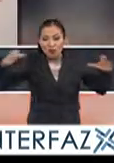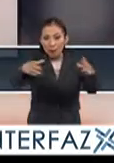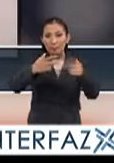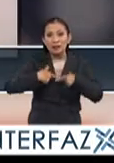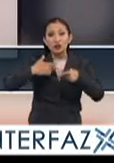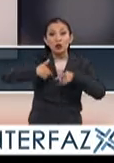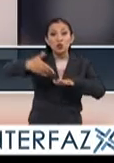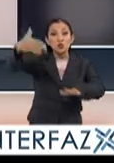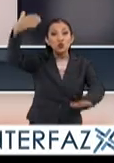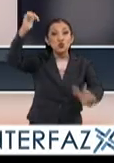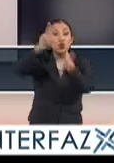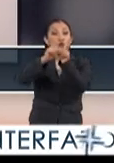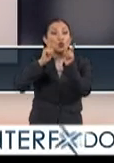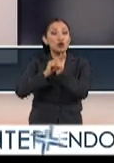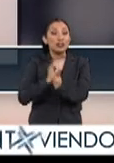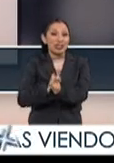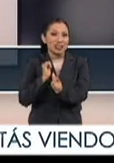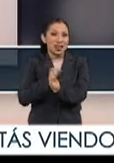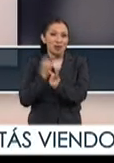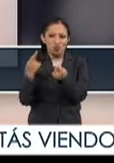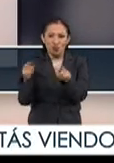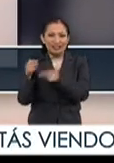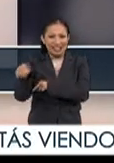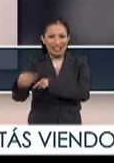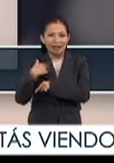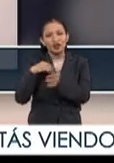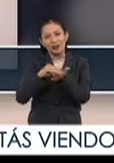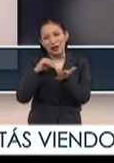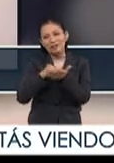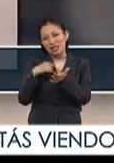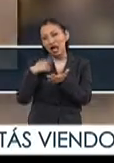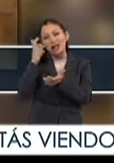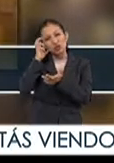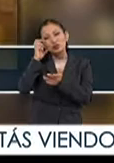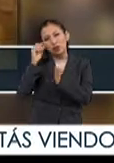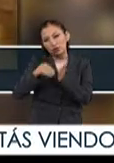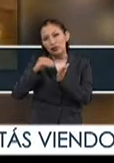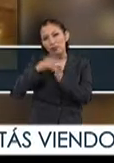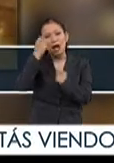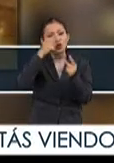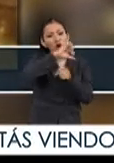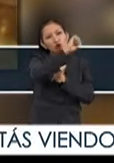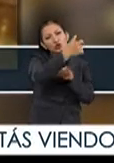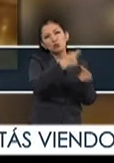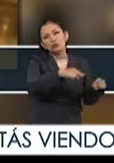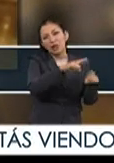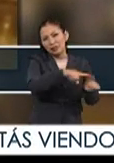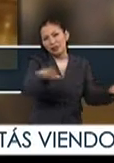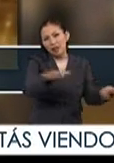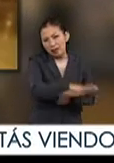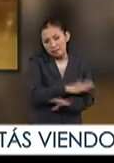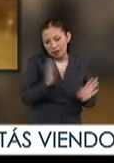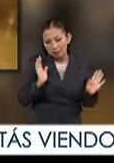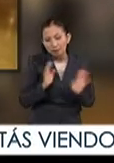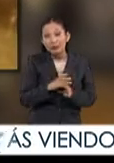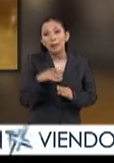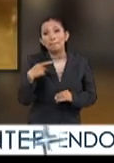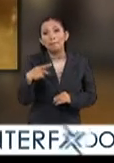músicos de aquella época que bueno muchos de ellos todavía siguen vigentes algunos ya tocan otro tipo de música pero bueno